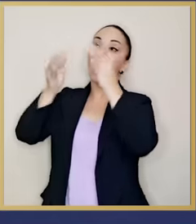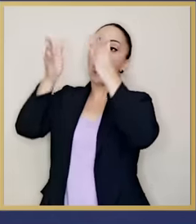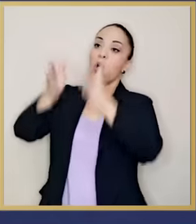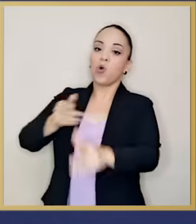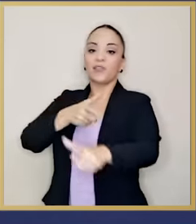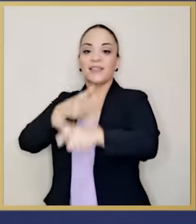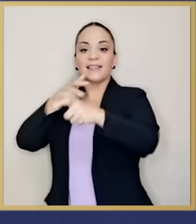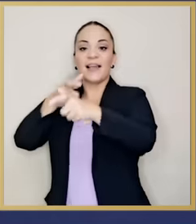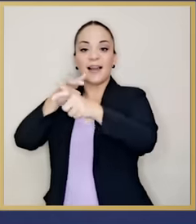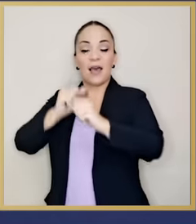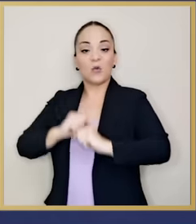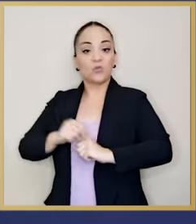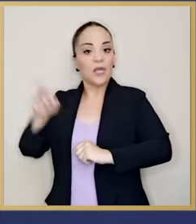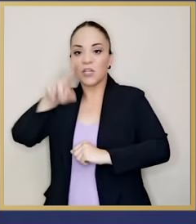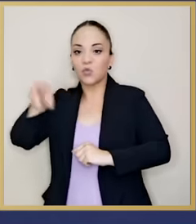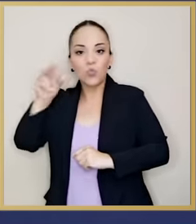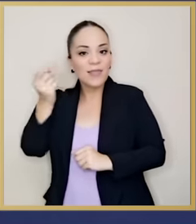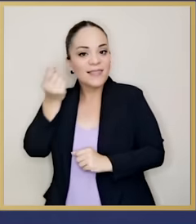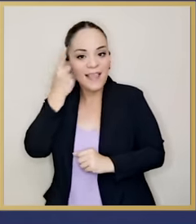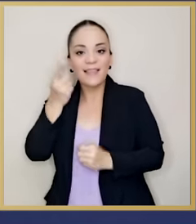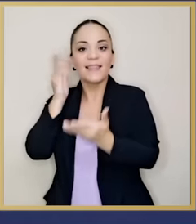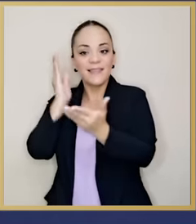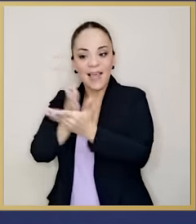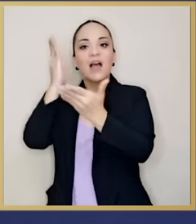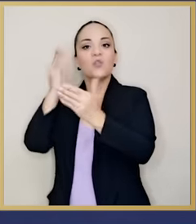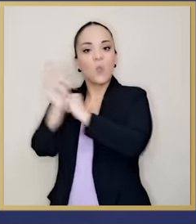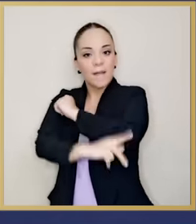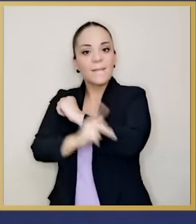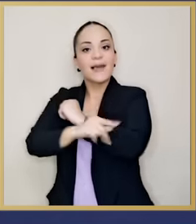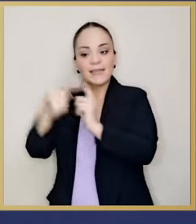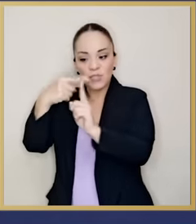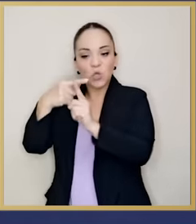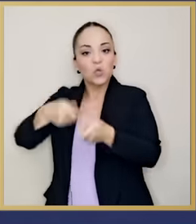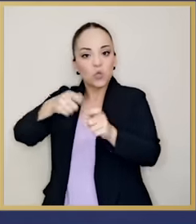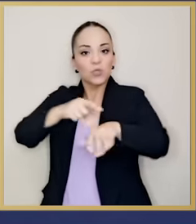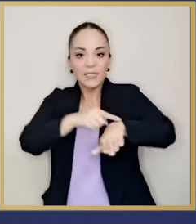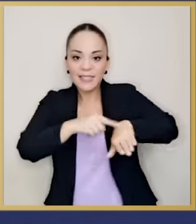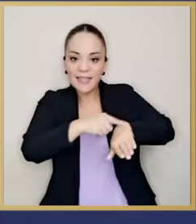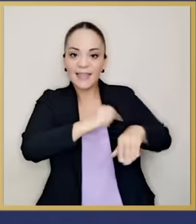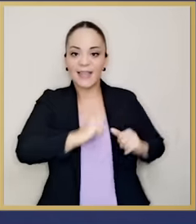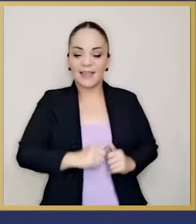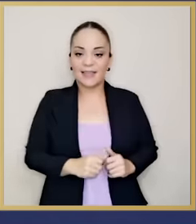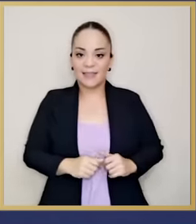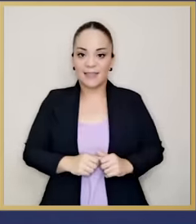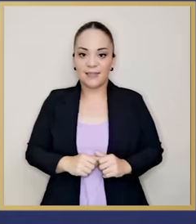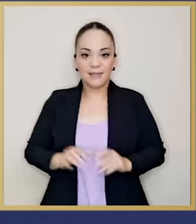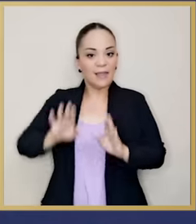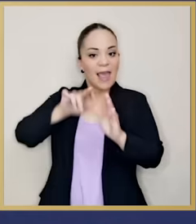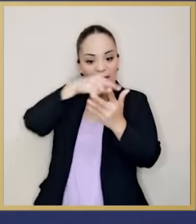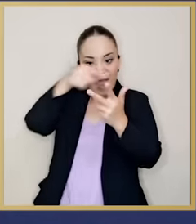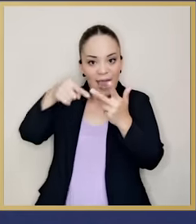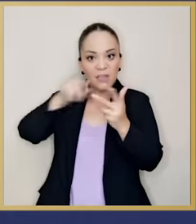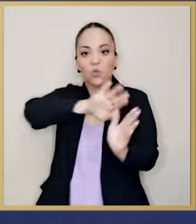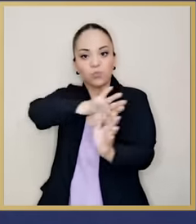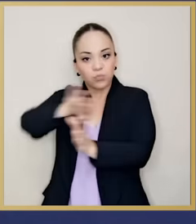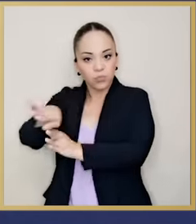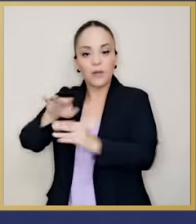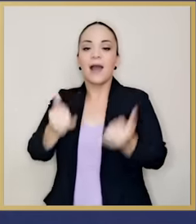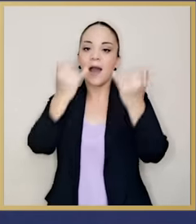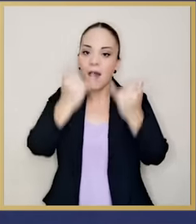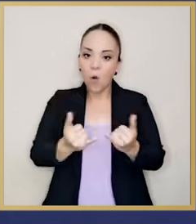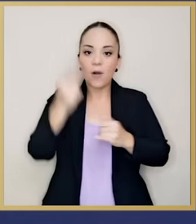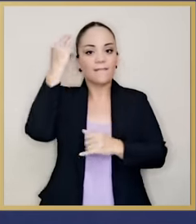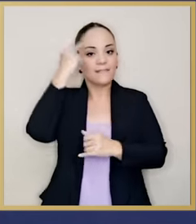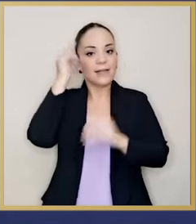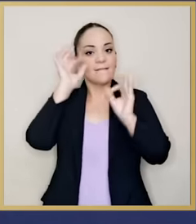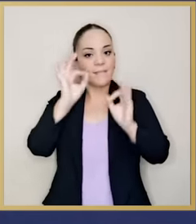que no entienden el daño que le causaron al país en Crucitas. Este es el momento de hacer lo